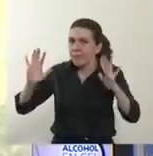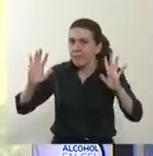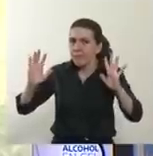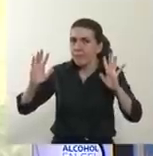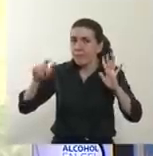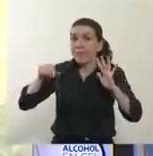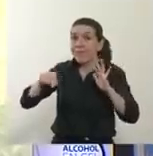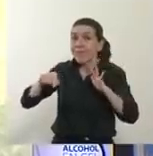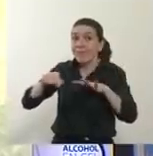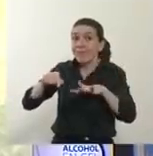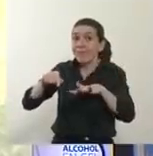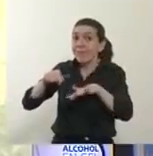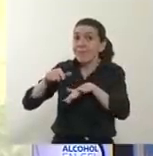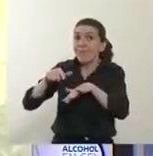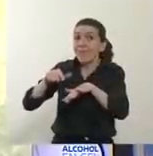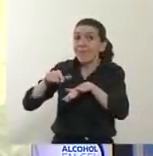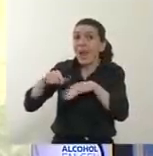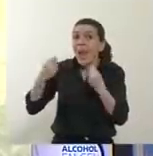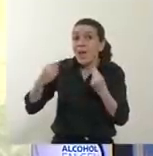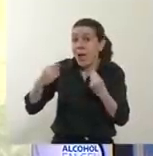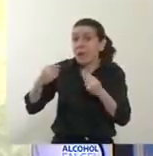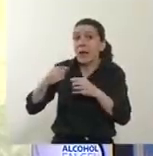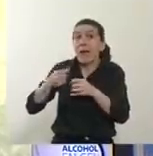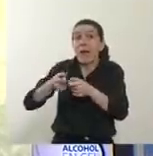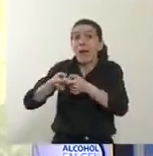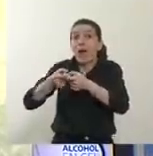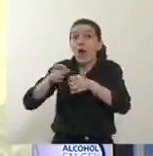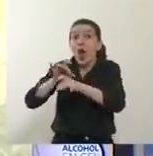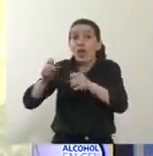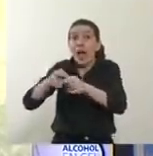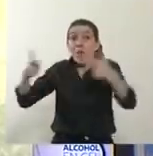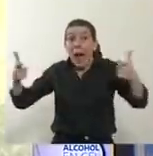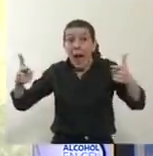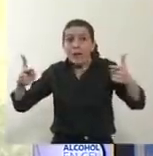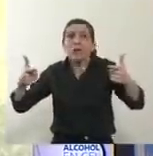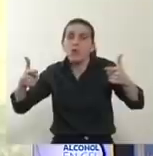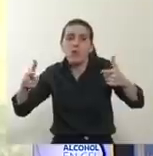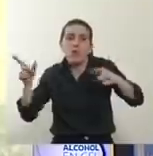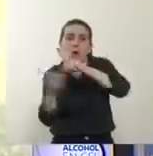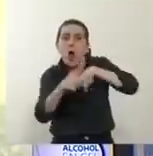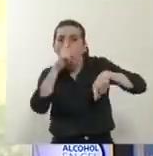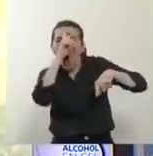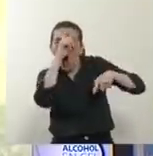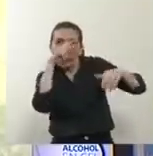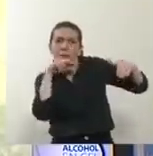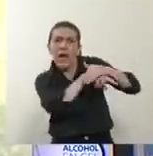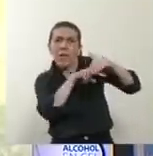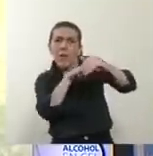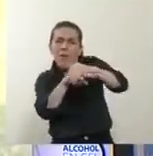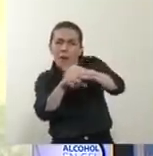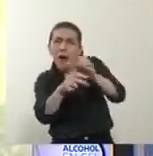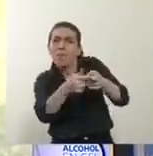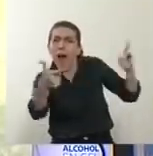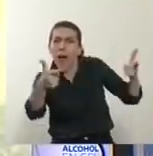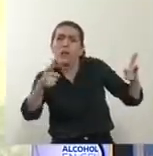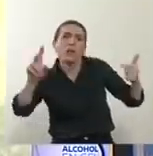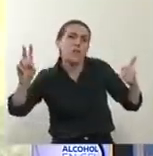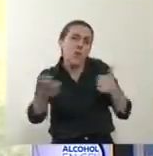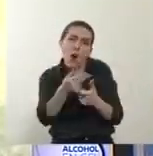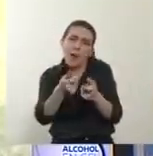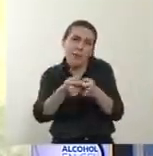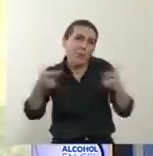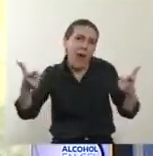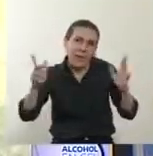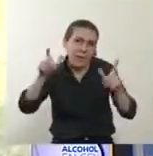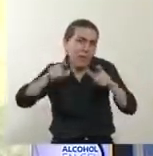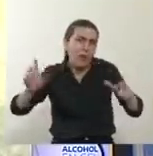consecuentemente, genera internaciones y, lamentablemente, fallecimientos. Cada